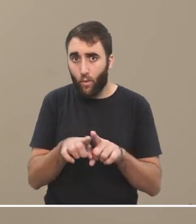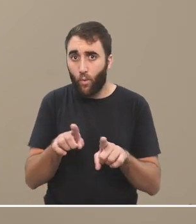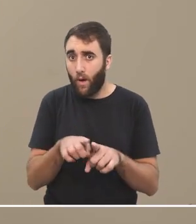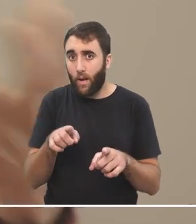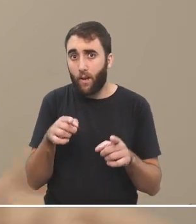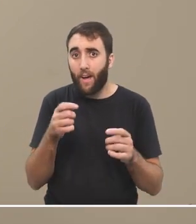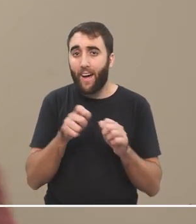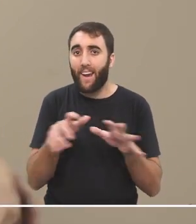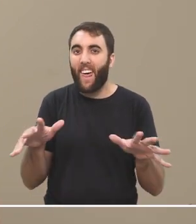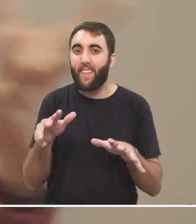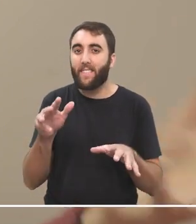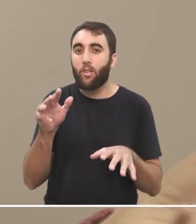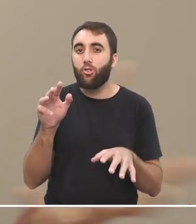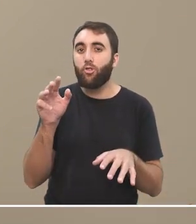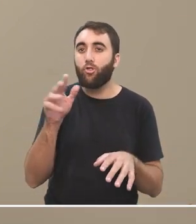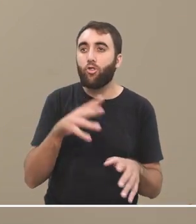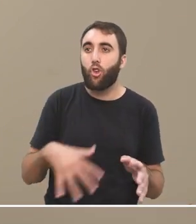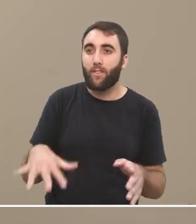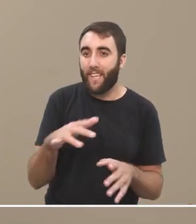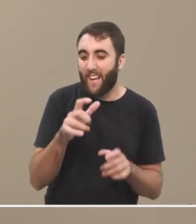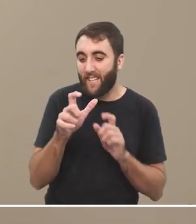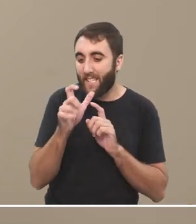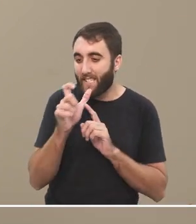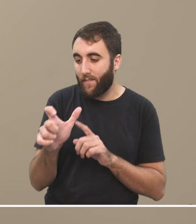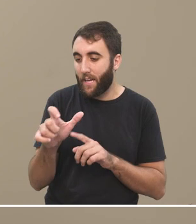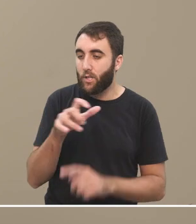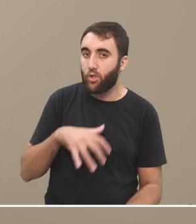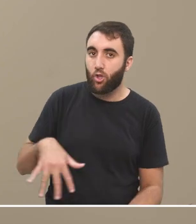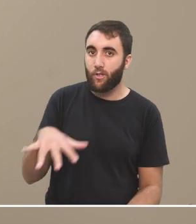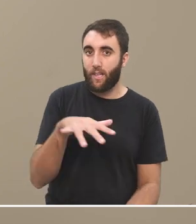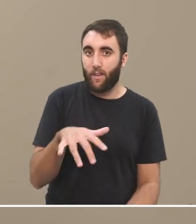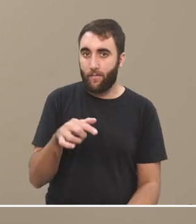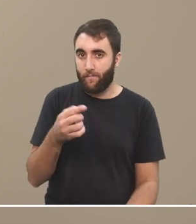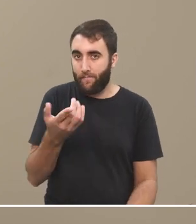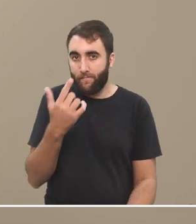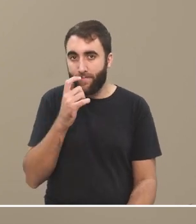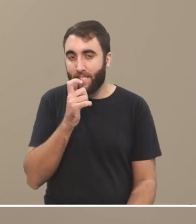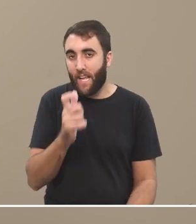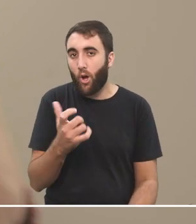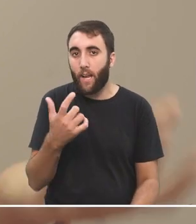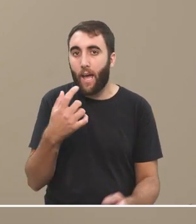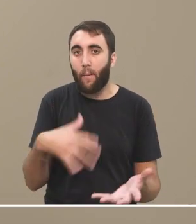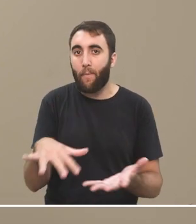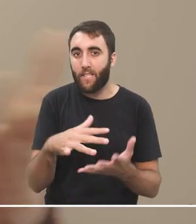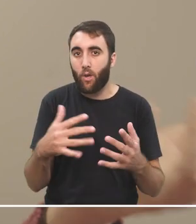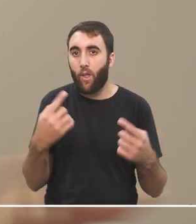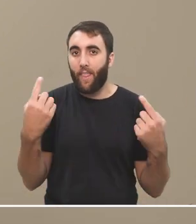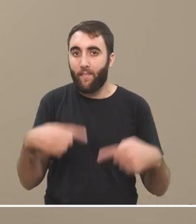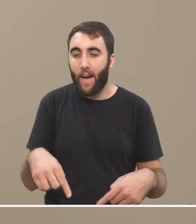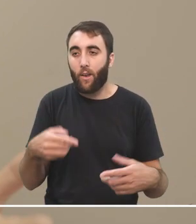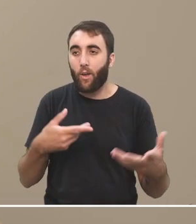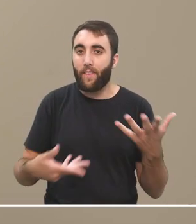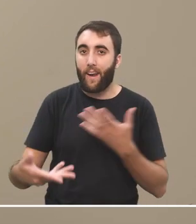mera idea de redes sociales, o sea, hay algo social ahí, hay algo del orden de debates o